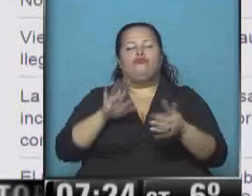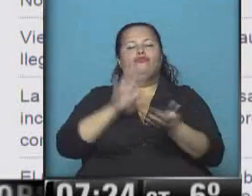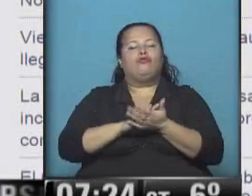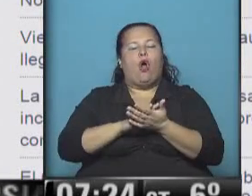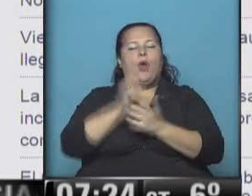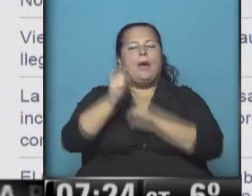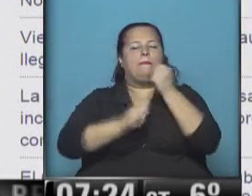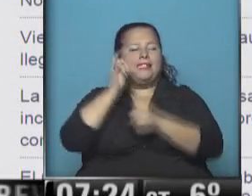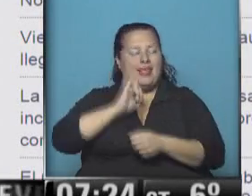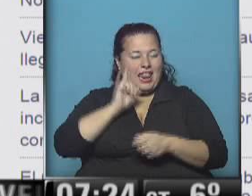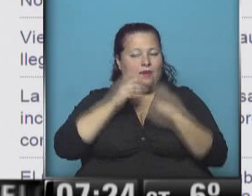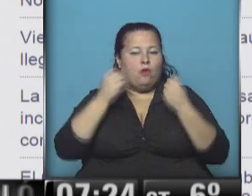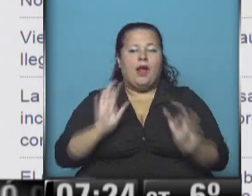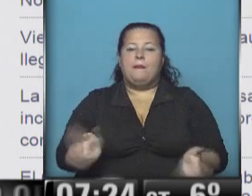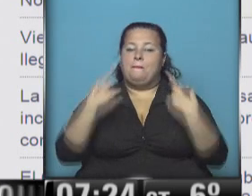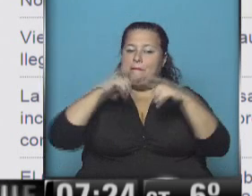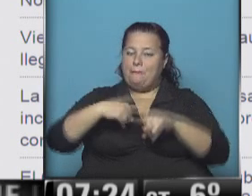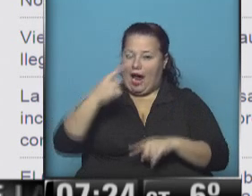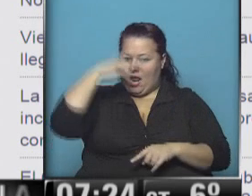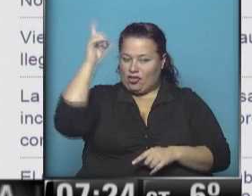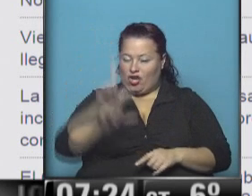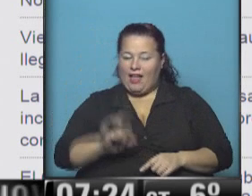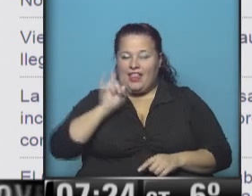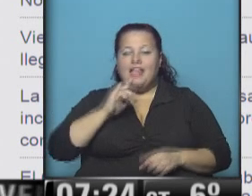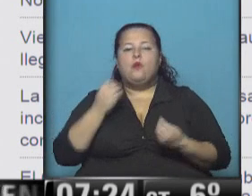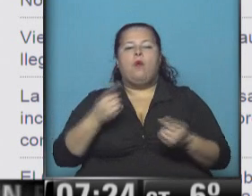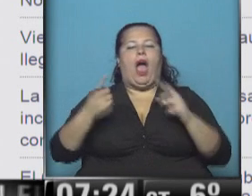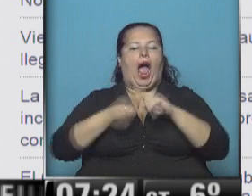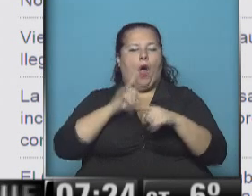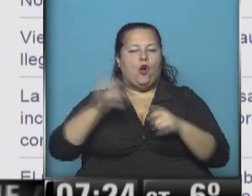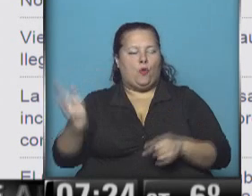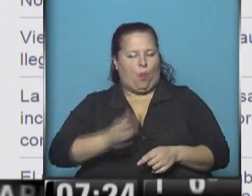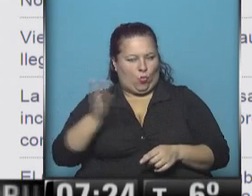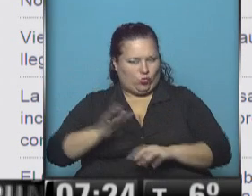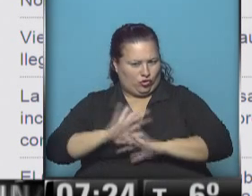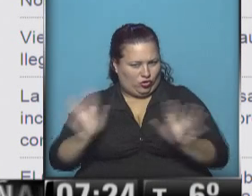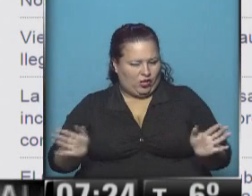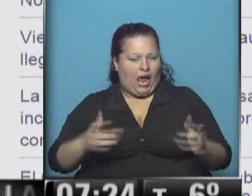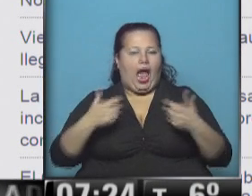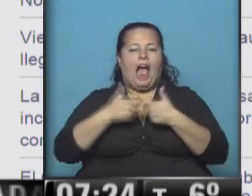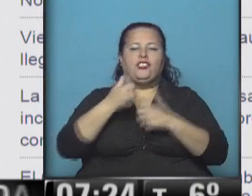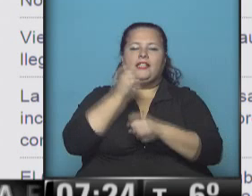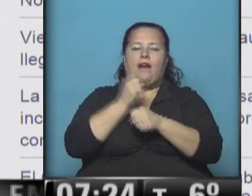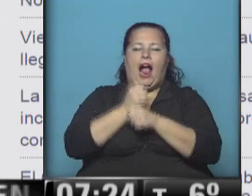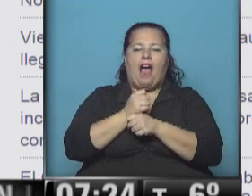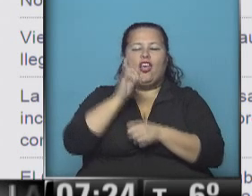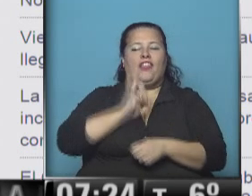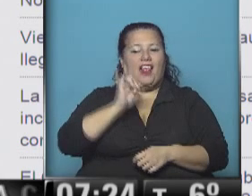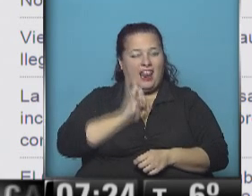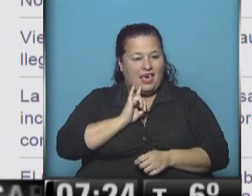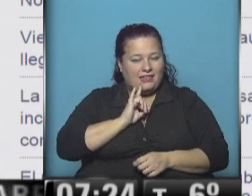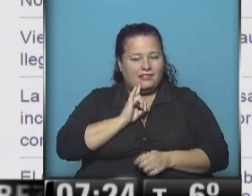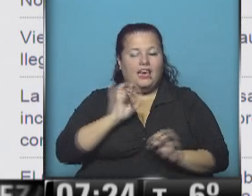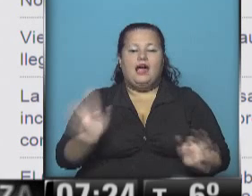industria lechera. ¿Por qué? Porque se levantó el paro nacional lechero tras un acuerdo con los productores. La Asociación de Trabajadores de la Industria Lechera